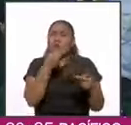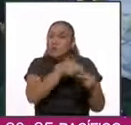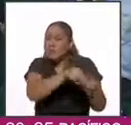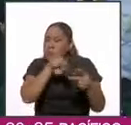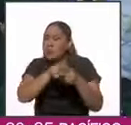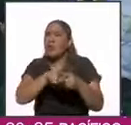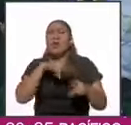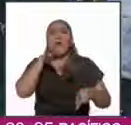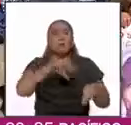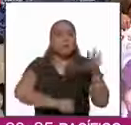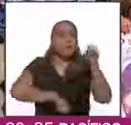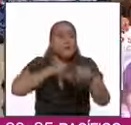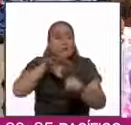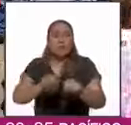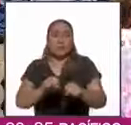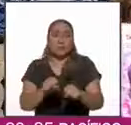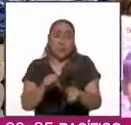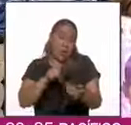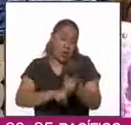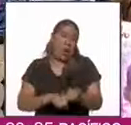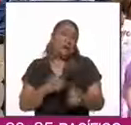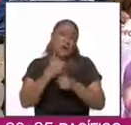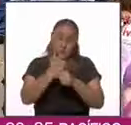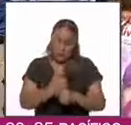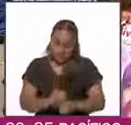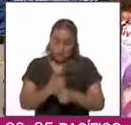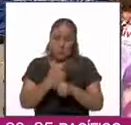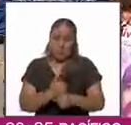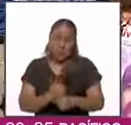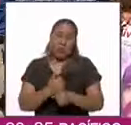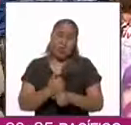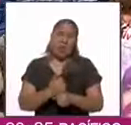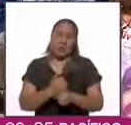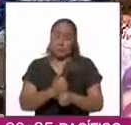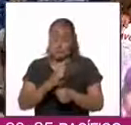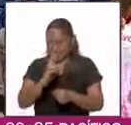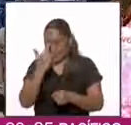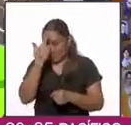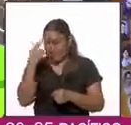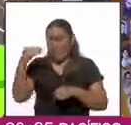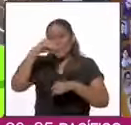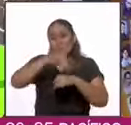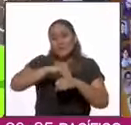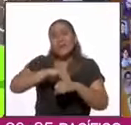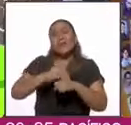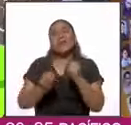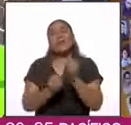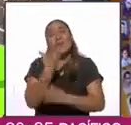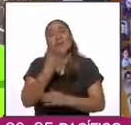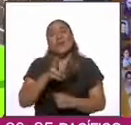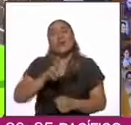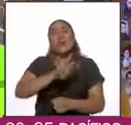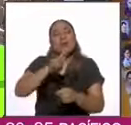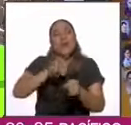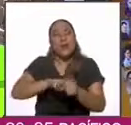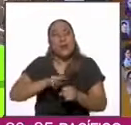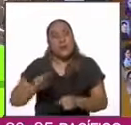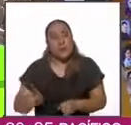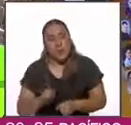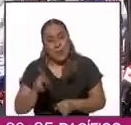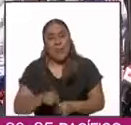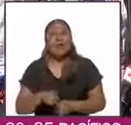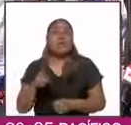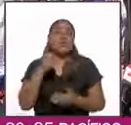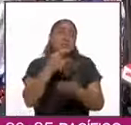detenciones y agresiones de las que han sido objeto desde que fueron creadas las normales rurales. La lucha de